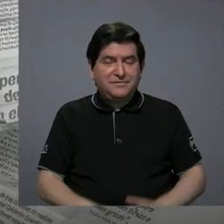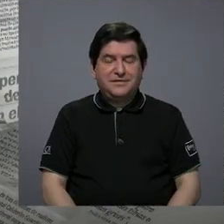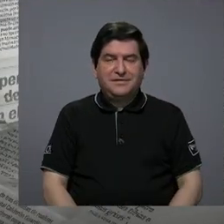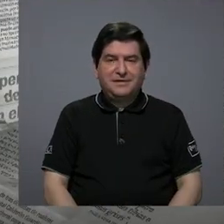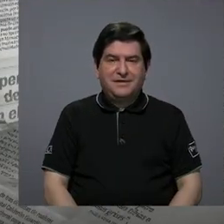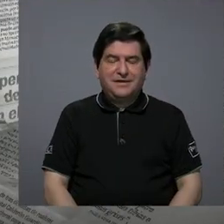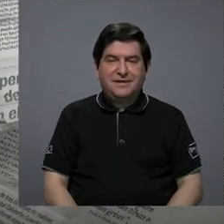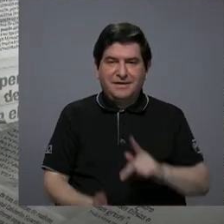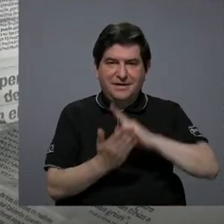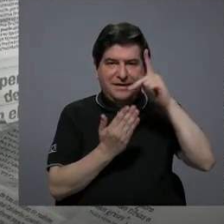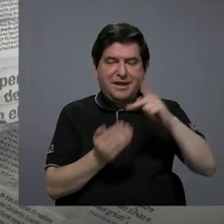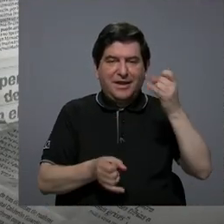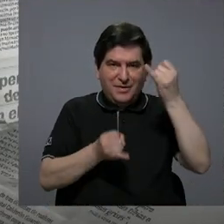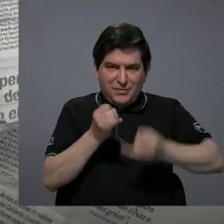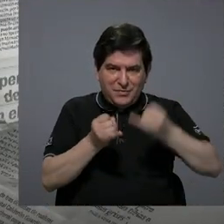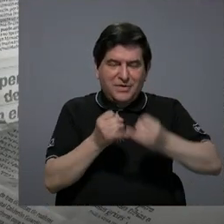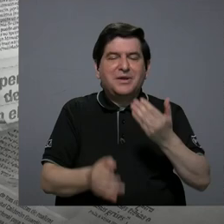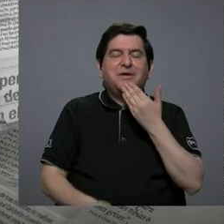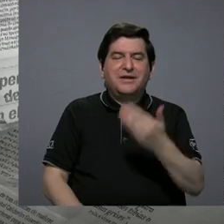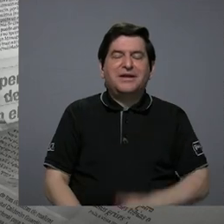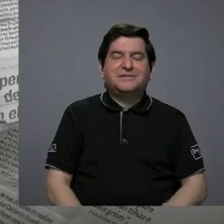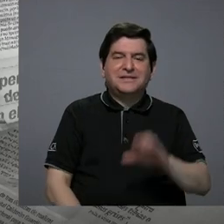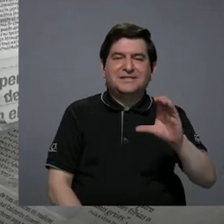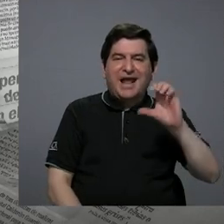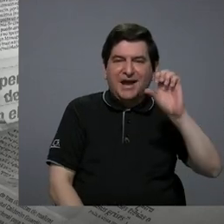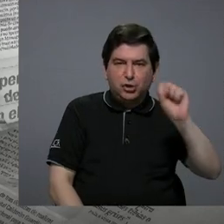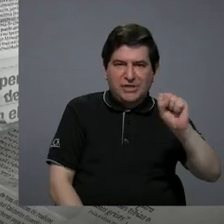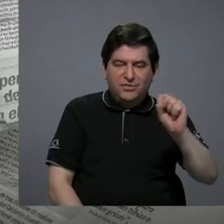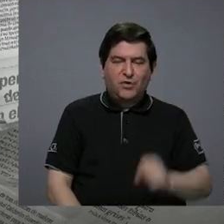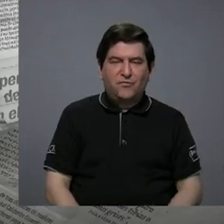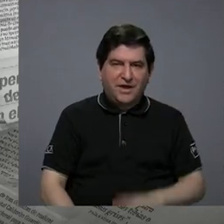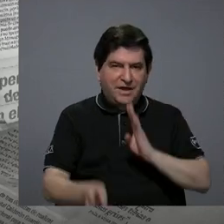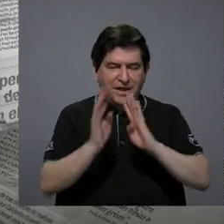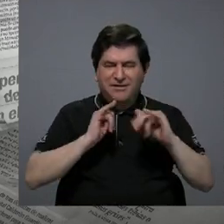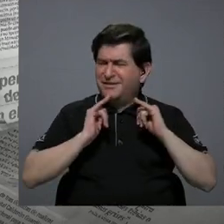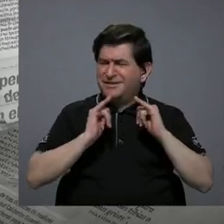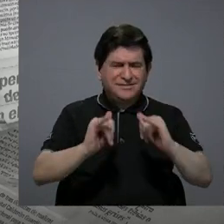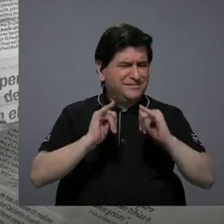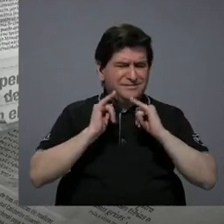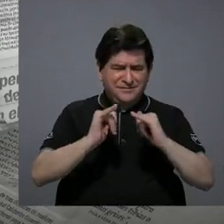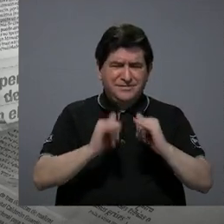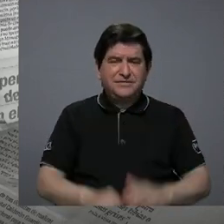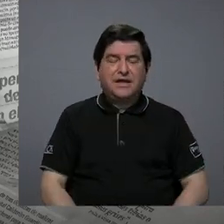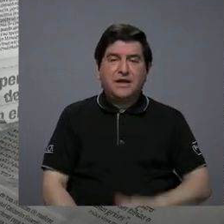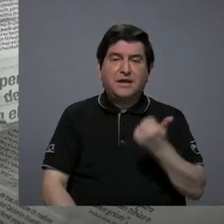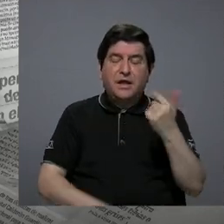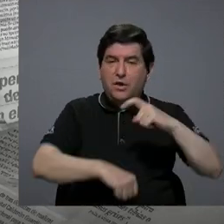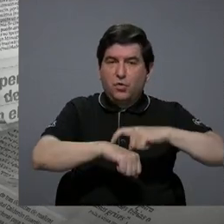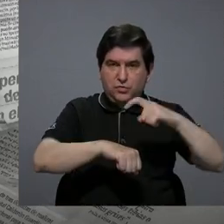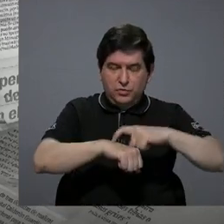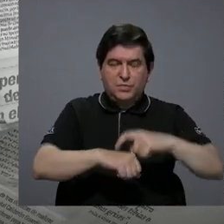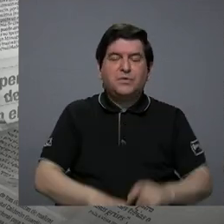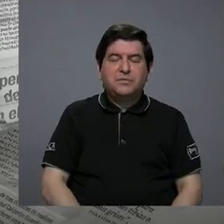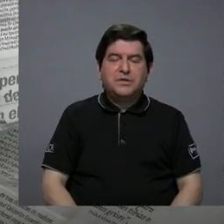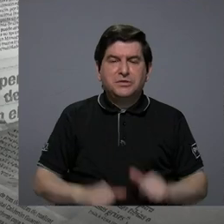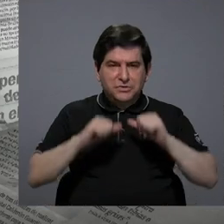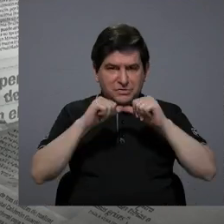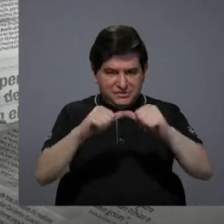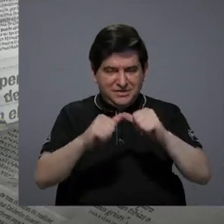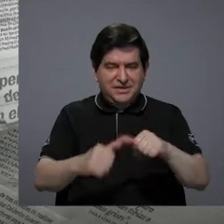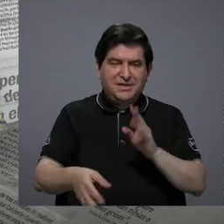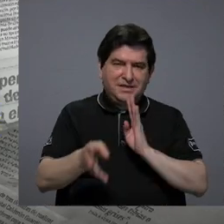despedimos este programa muchas gracias a Carlos Sandoval por hablar de desigualdad en otro momento lo haremos y nos